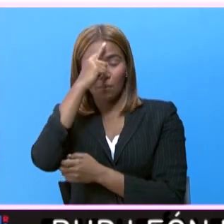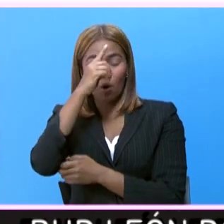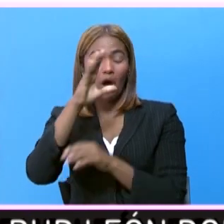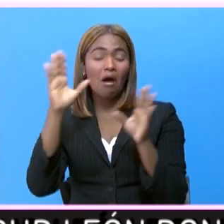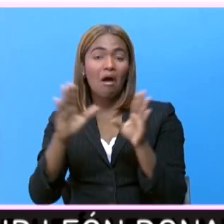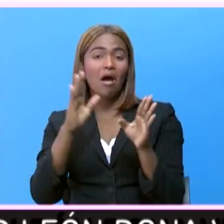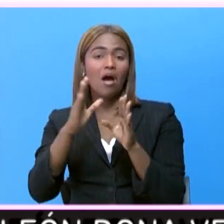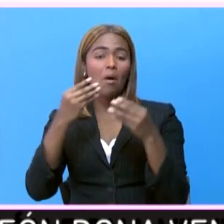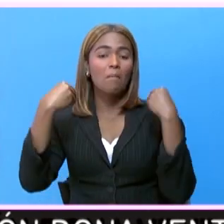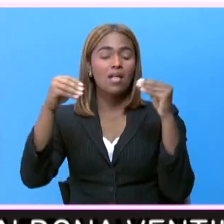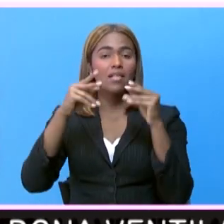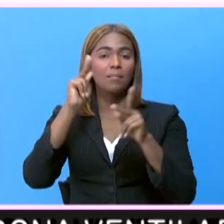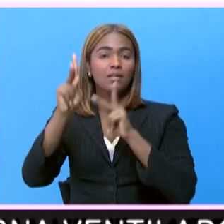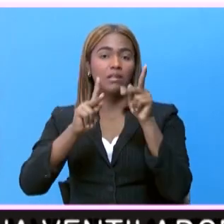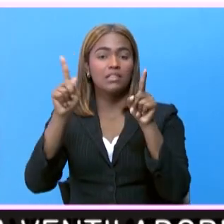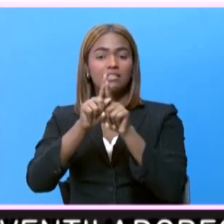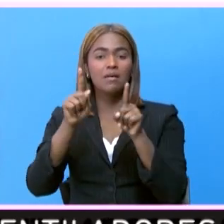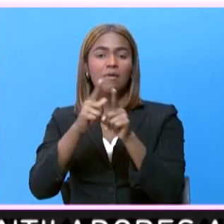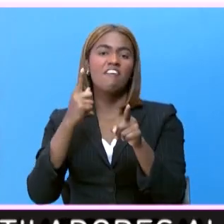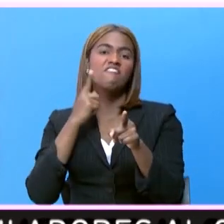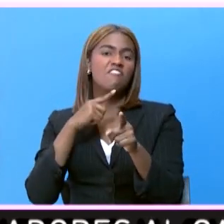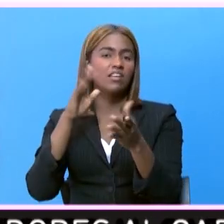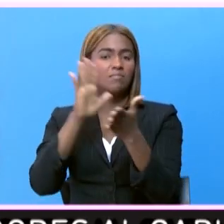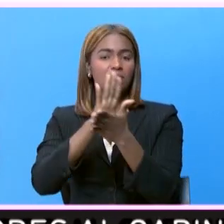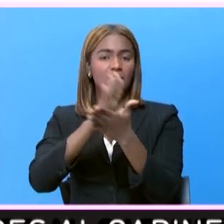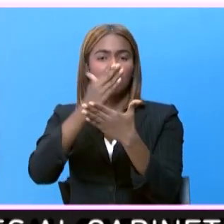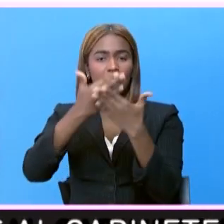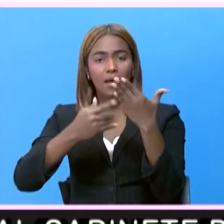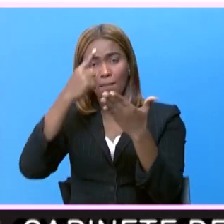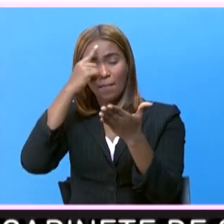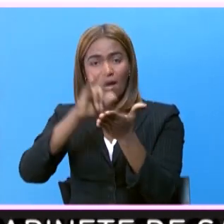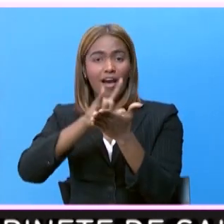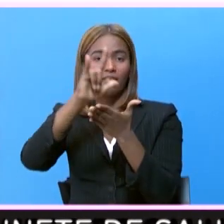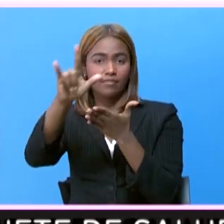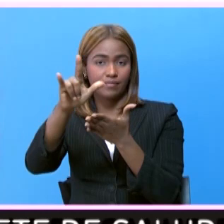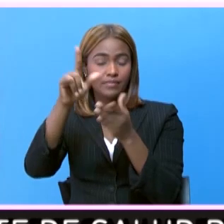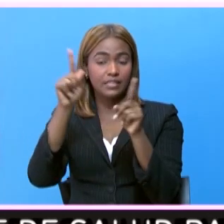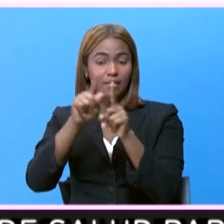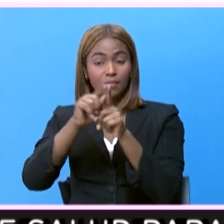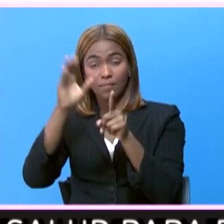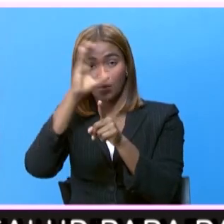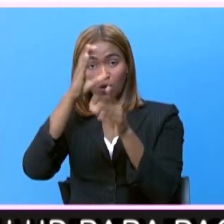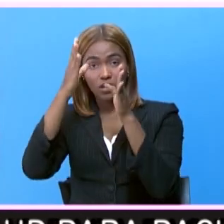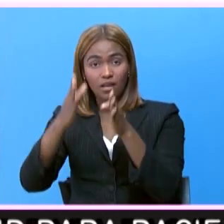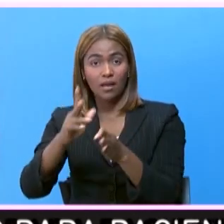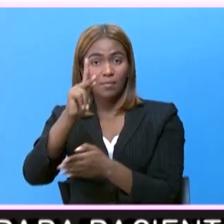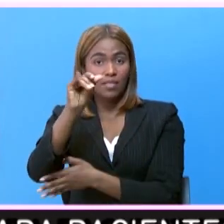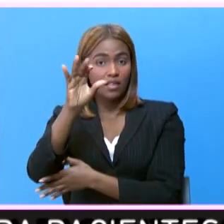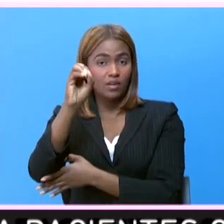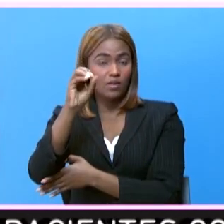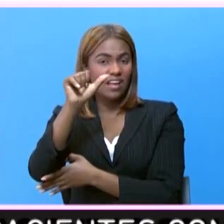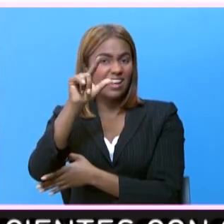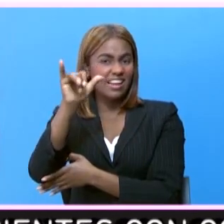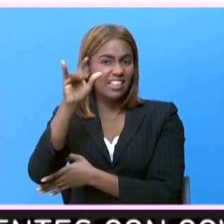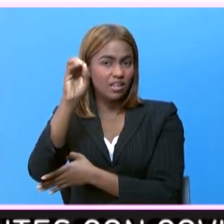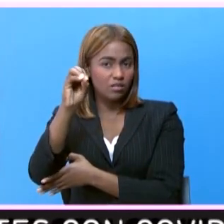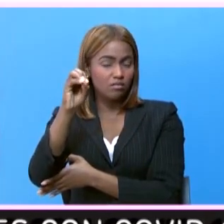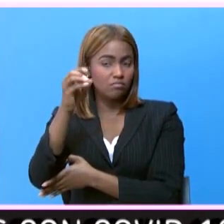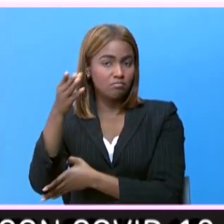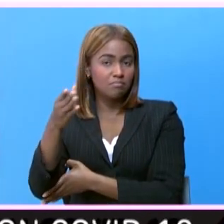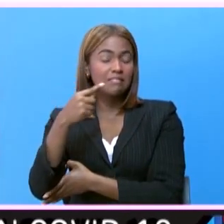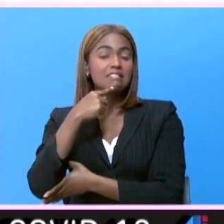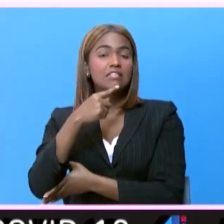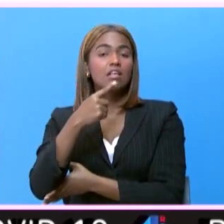presunta trata de personas y falsificación de documentos de viaje. También es buscado Pedro Alejandro Castillo Paniagua, alias Quirinito,